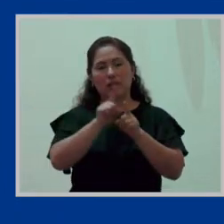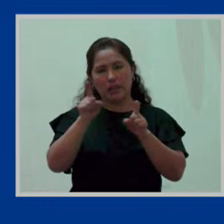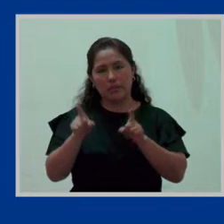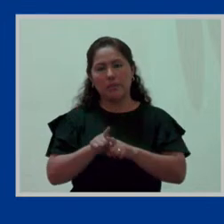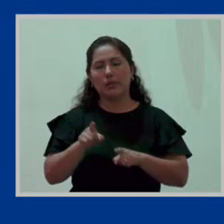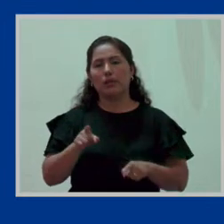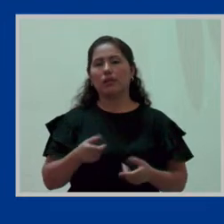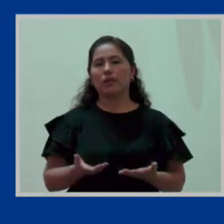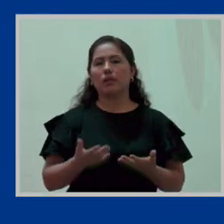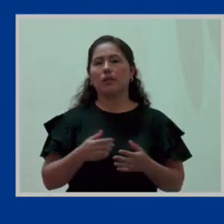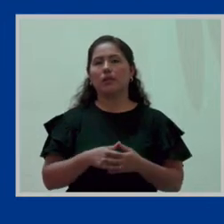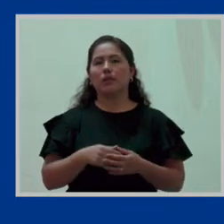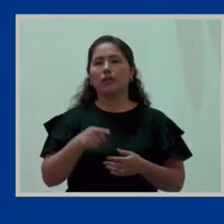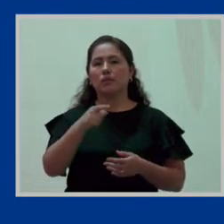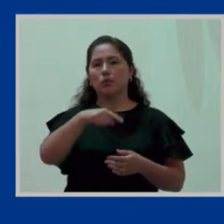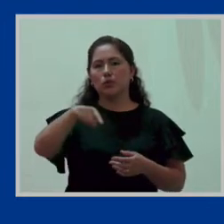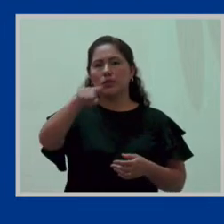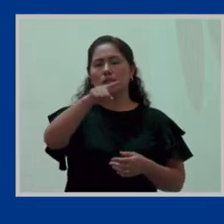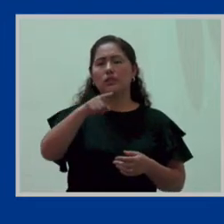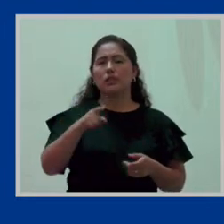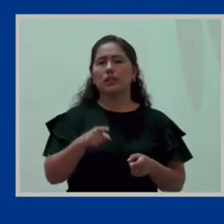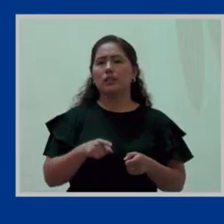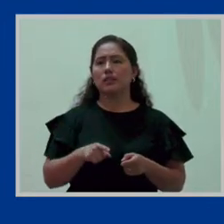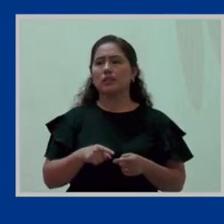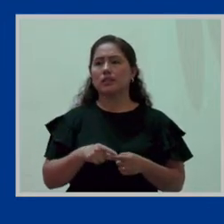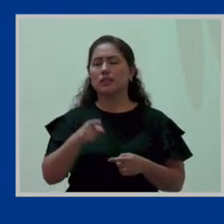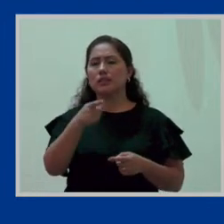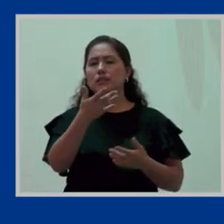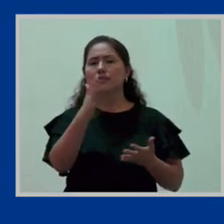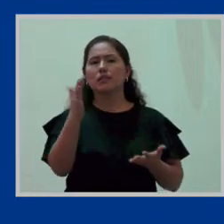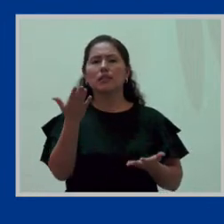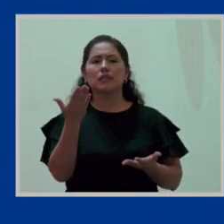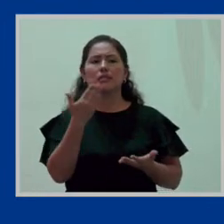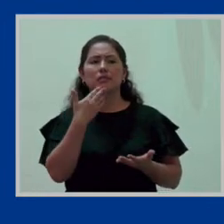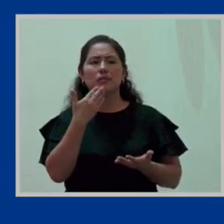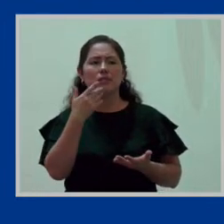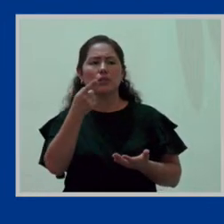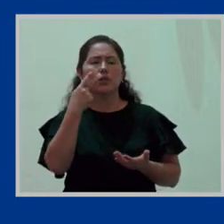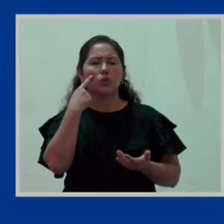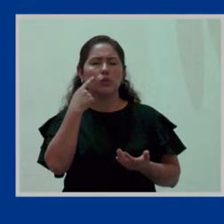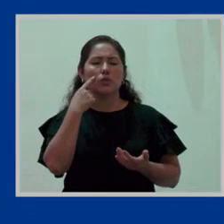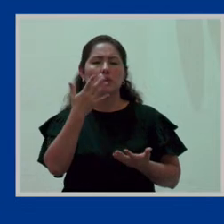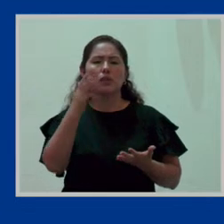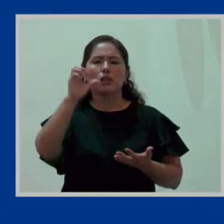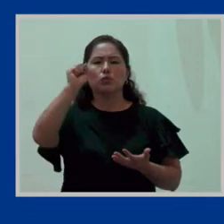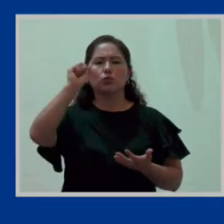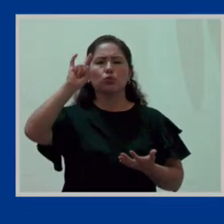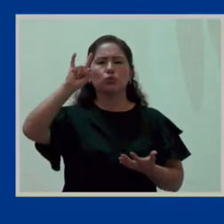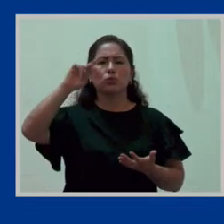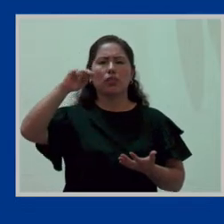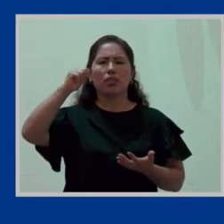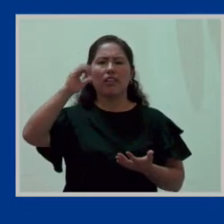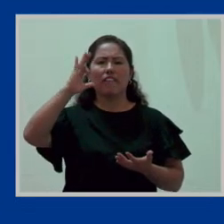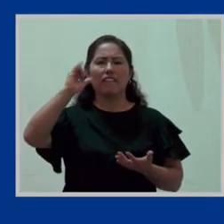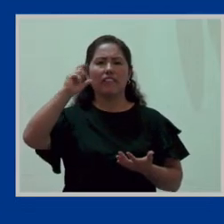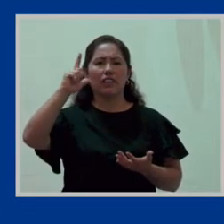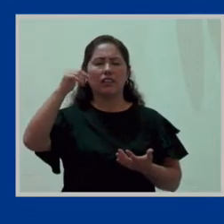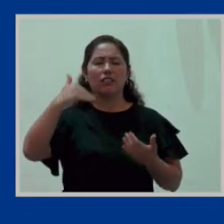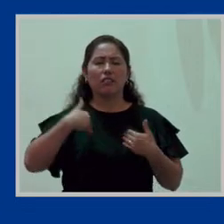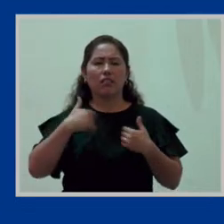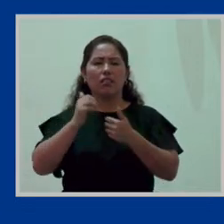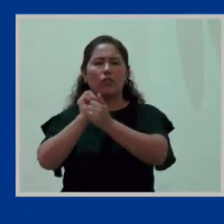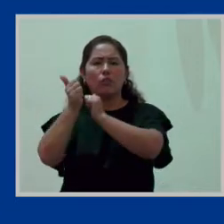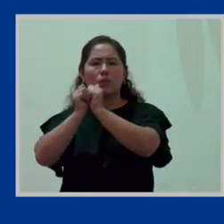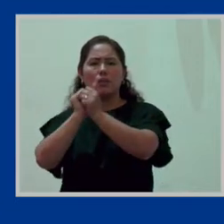esto y en no regirnos por el régimen, porque quienes de repente conocen y quienes no lo digo, la Zona Fil tiene competencias sobre el